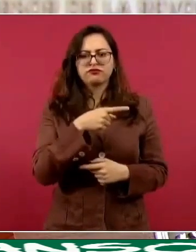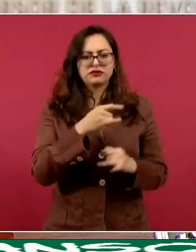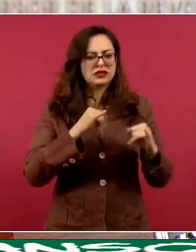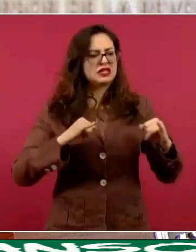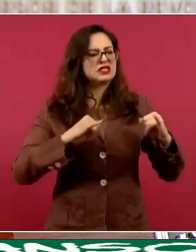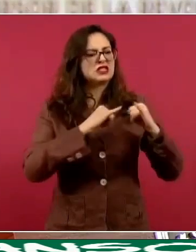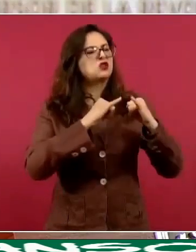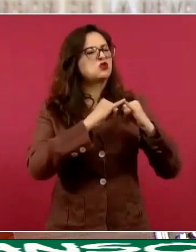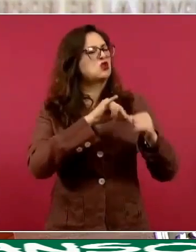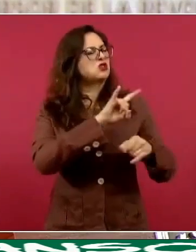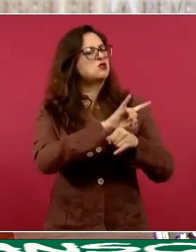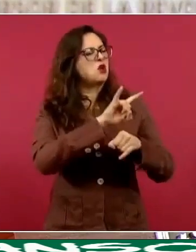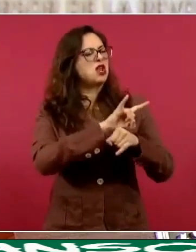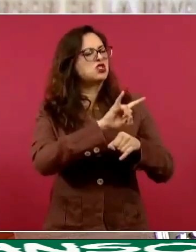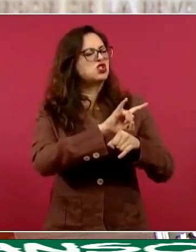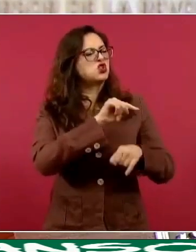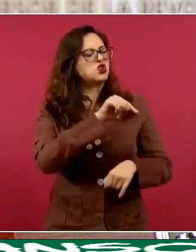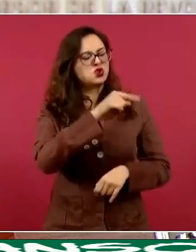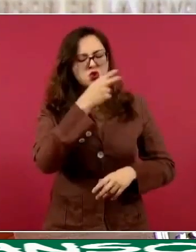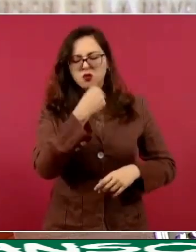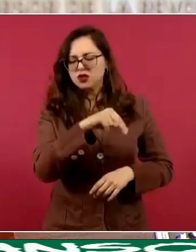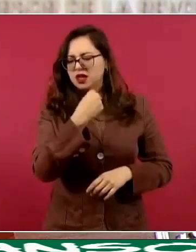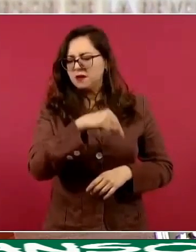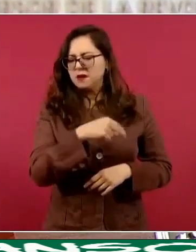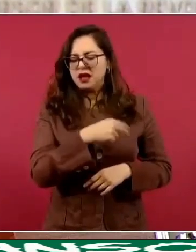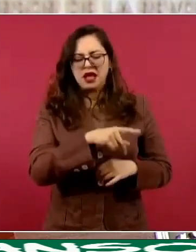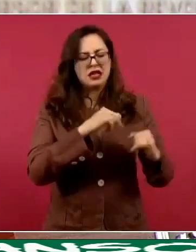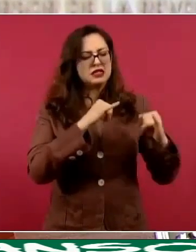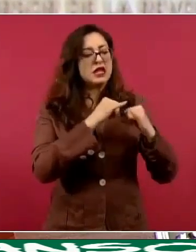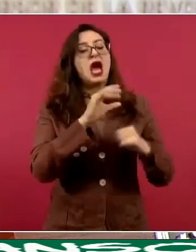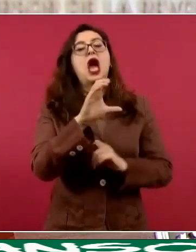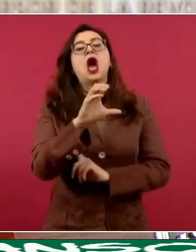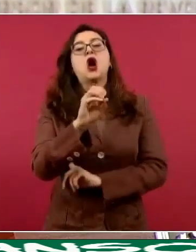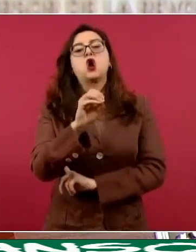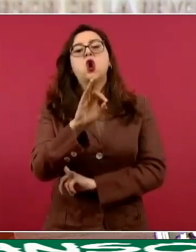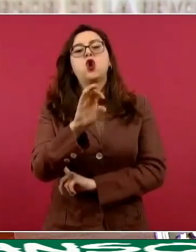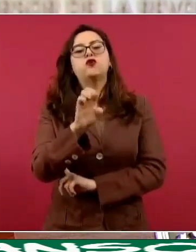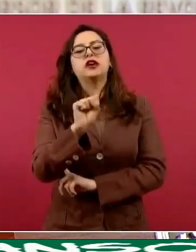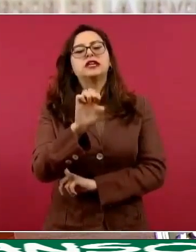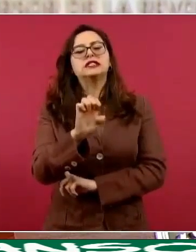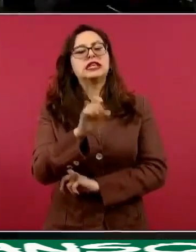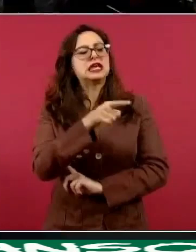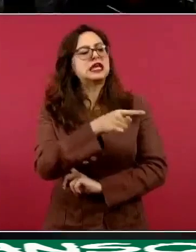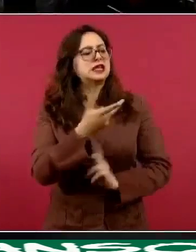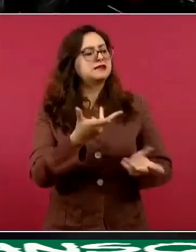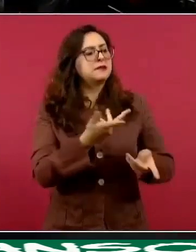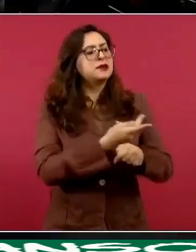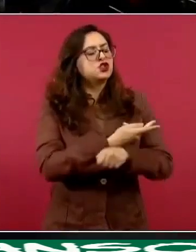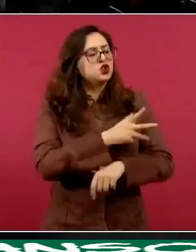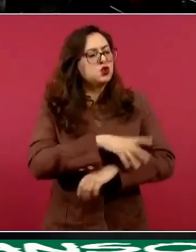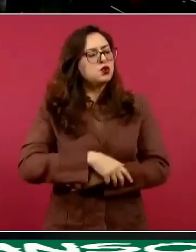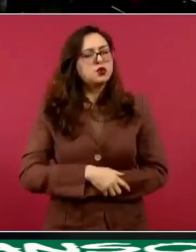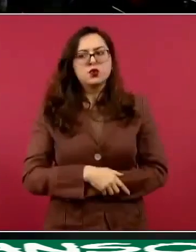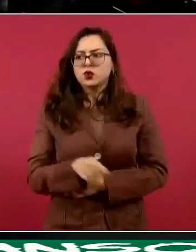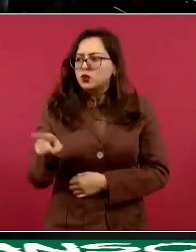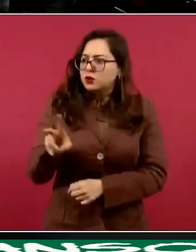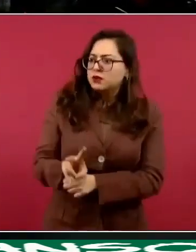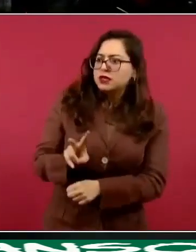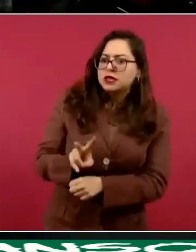fachada que crearon para simular, Cofese, ¿dónde estaba?,